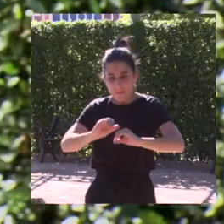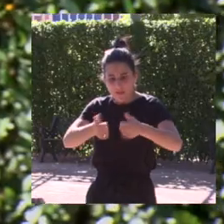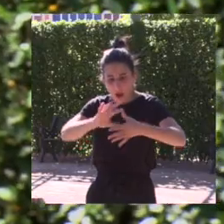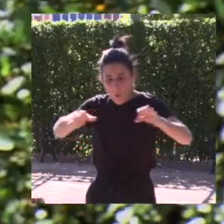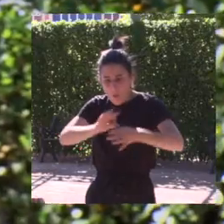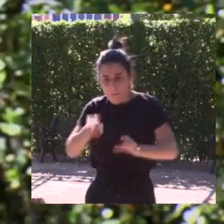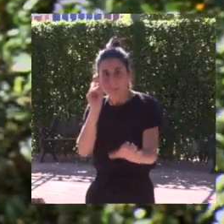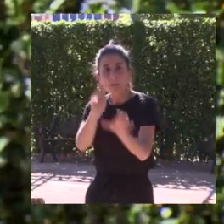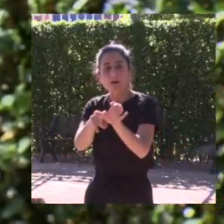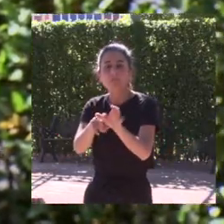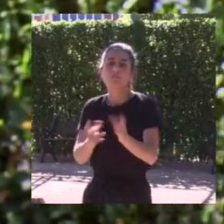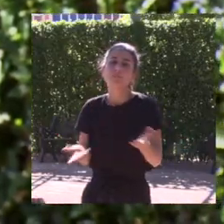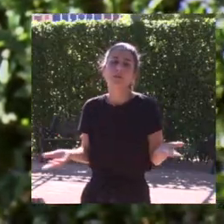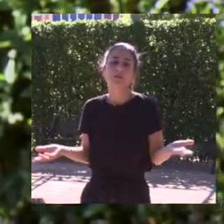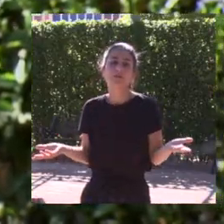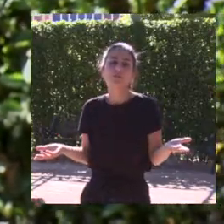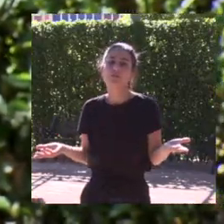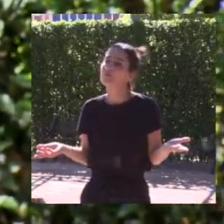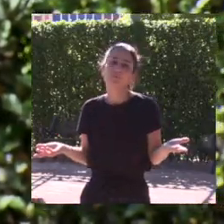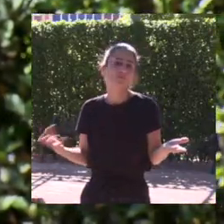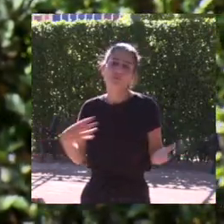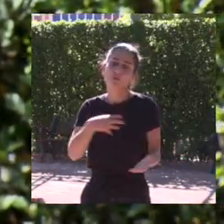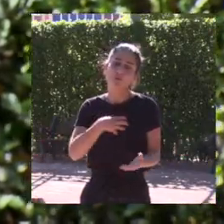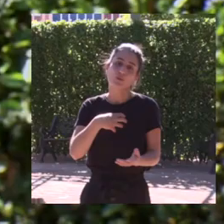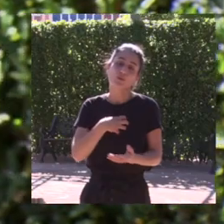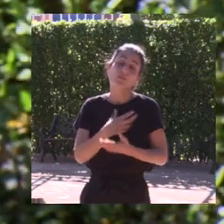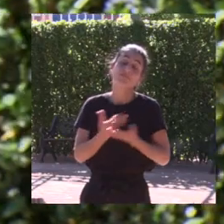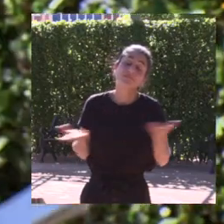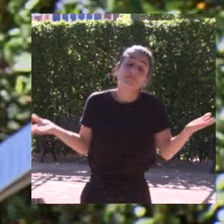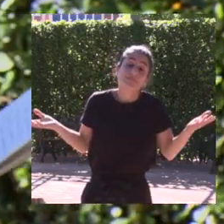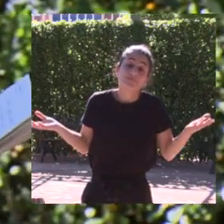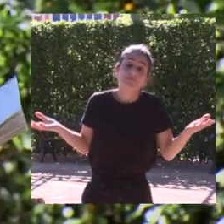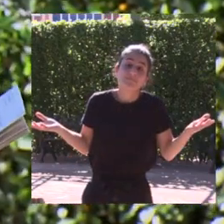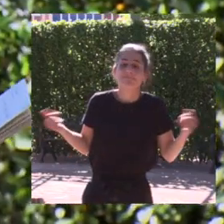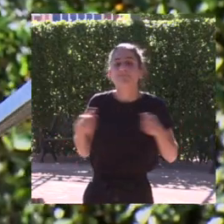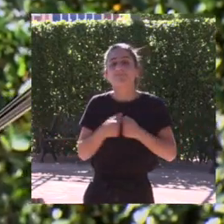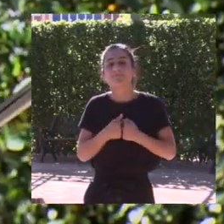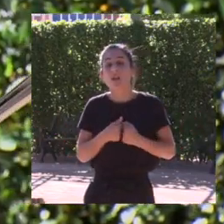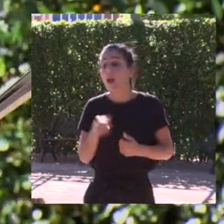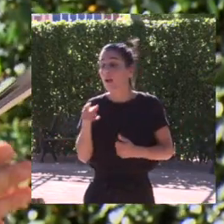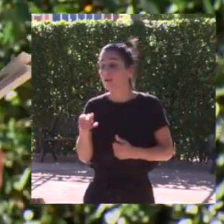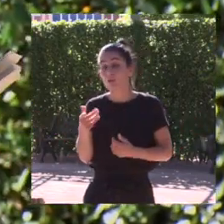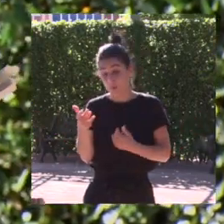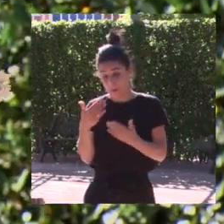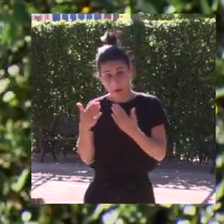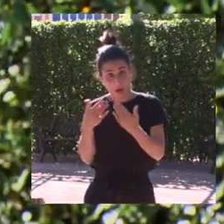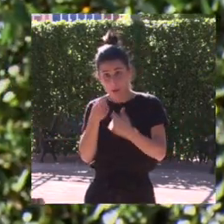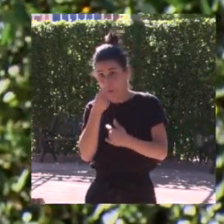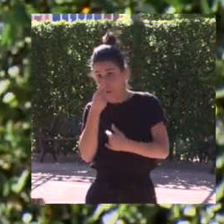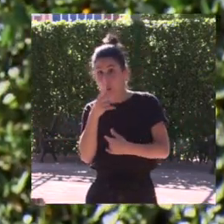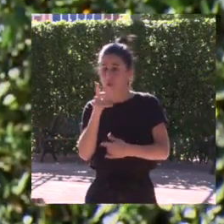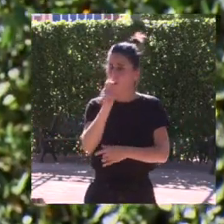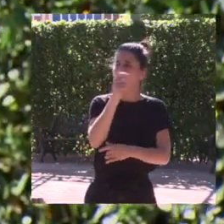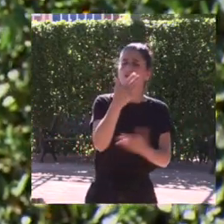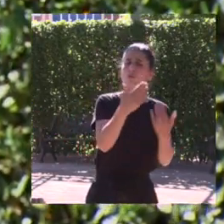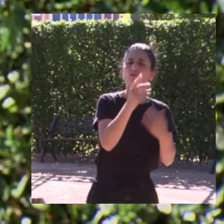estrenarme en los Juegos sin embargo no había esa posibilidad con lo cual esto que se ha hablado menos de